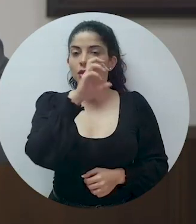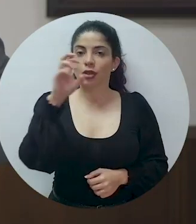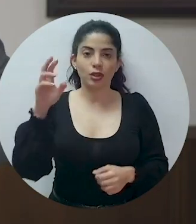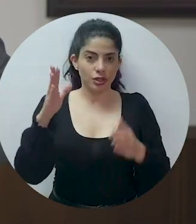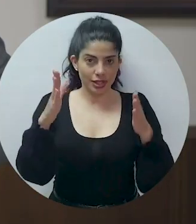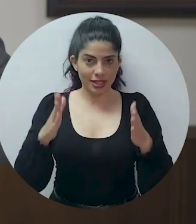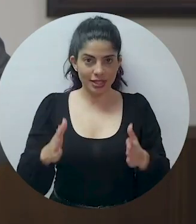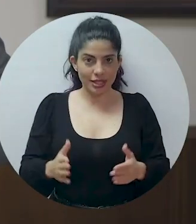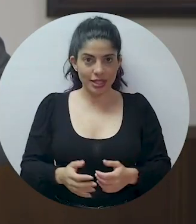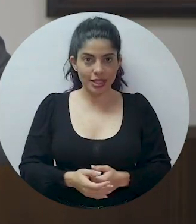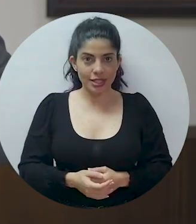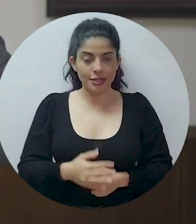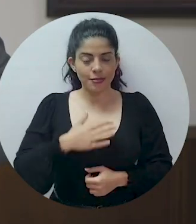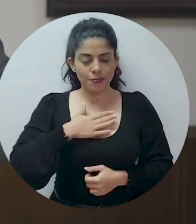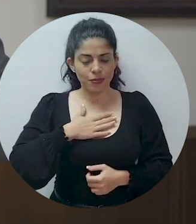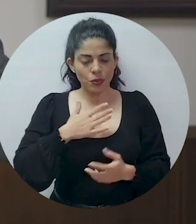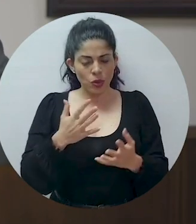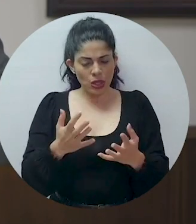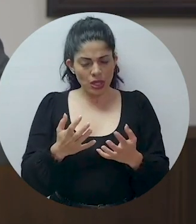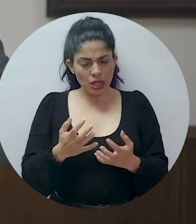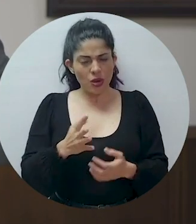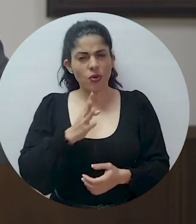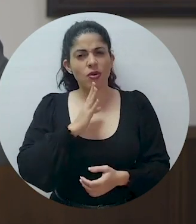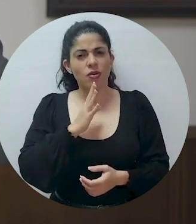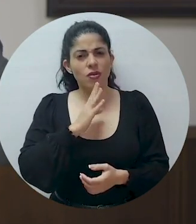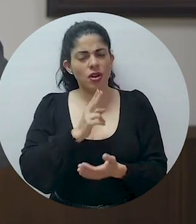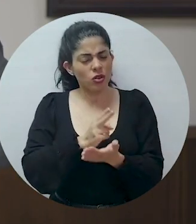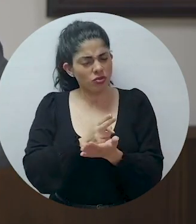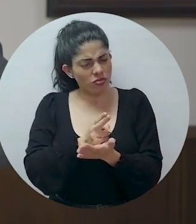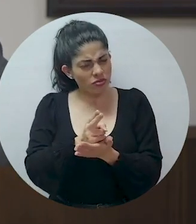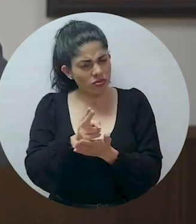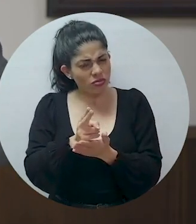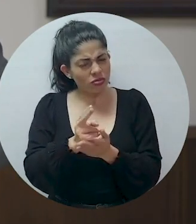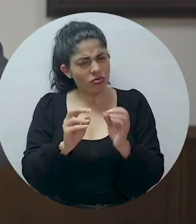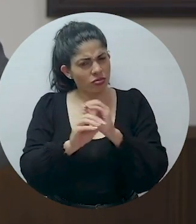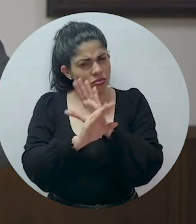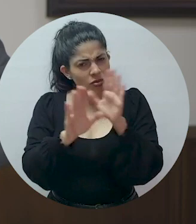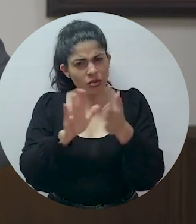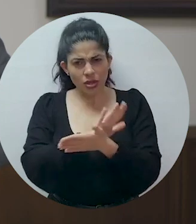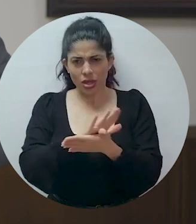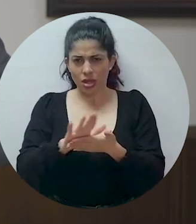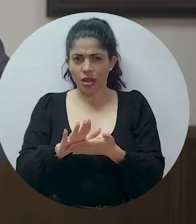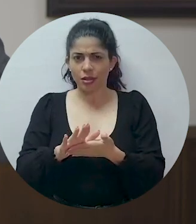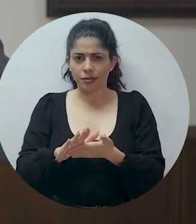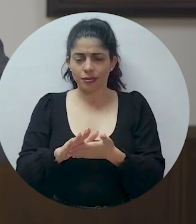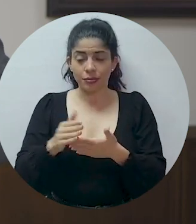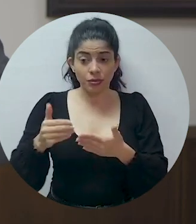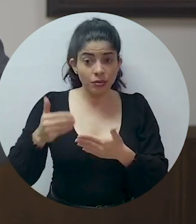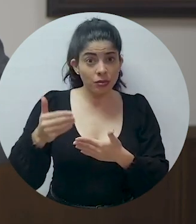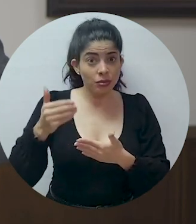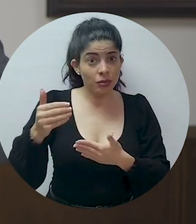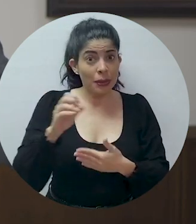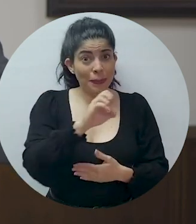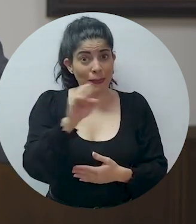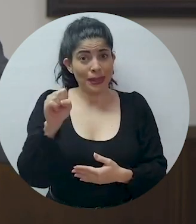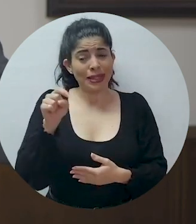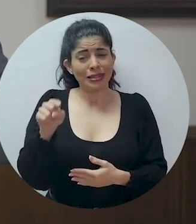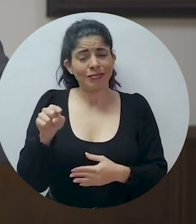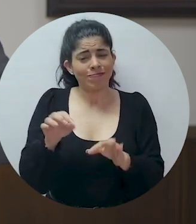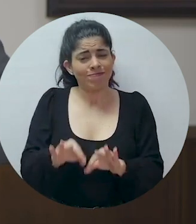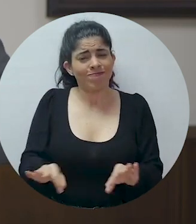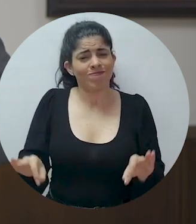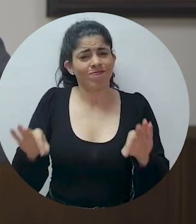Costarricenses, quiero hablarles con la mayor franqueza y transparencia. Los próximos meses serán